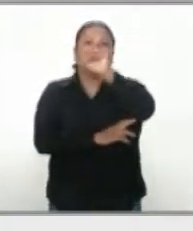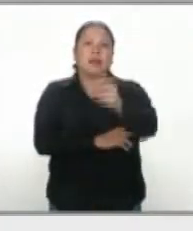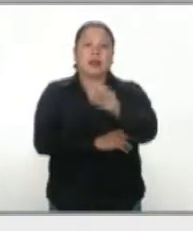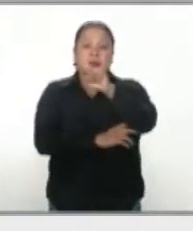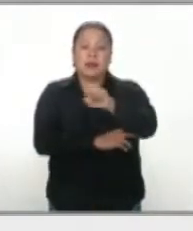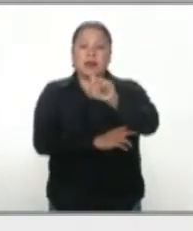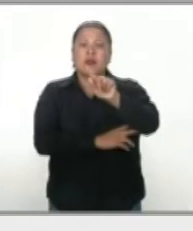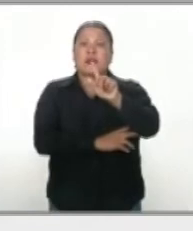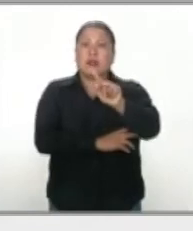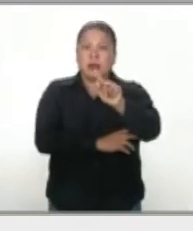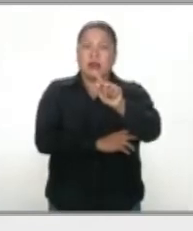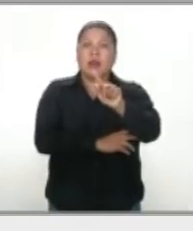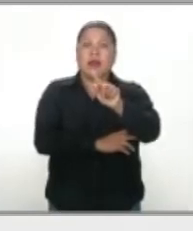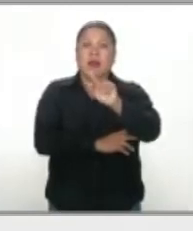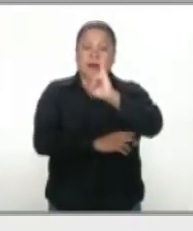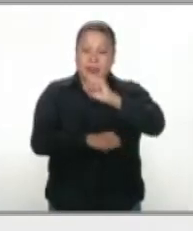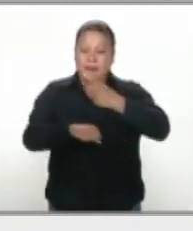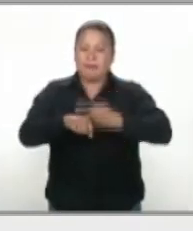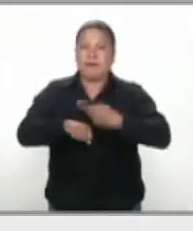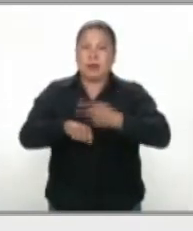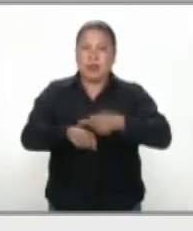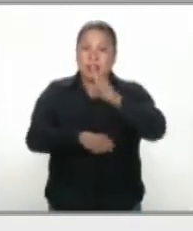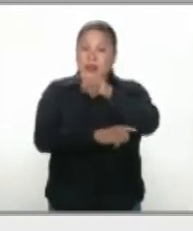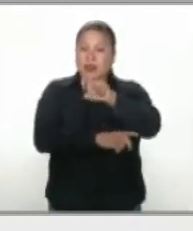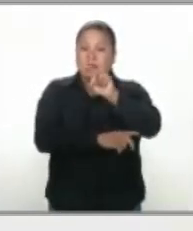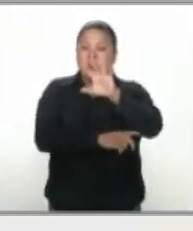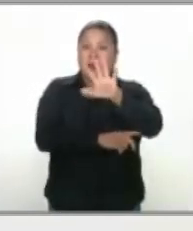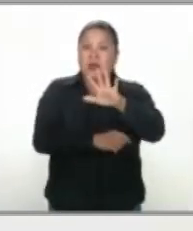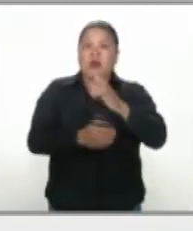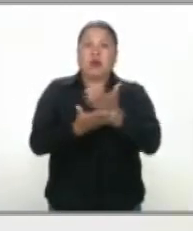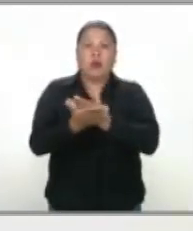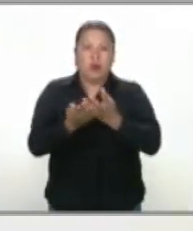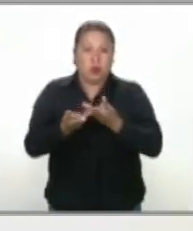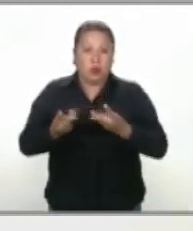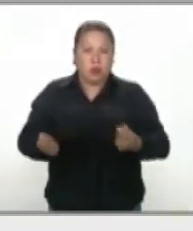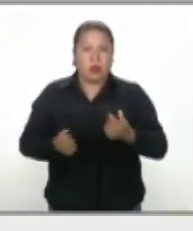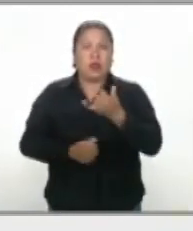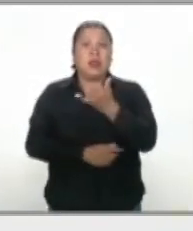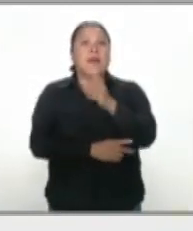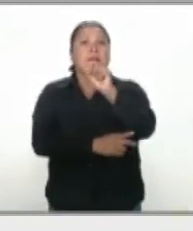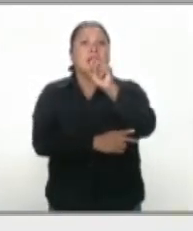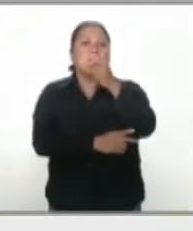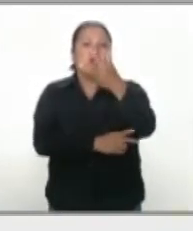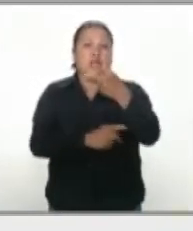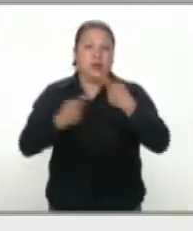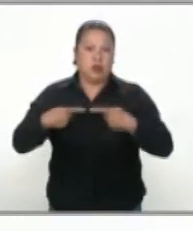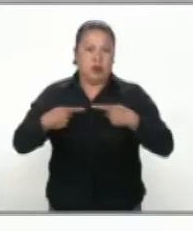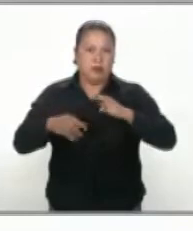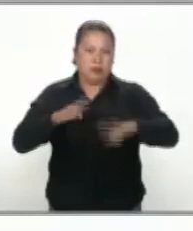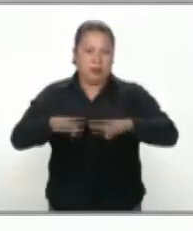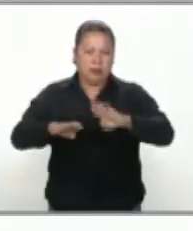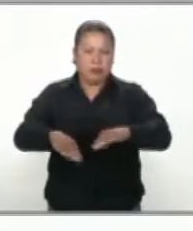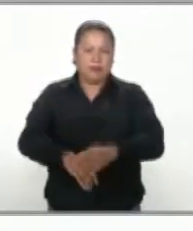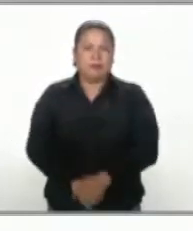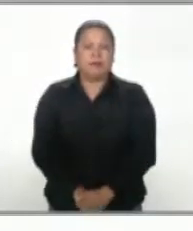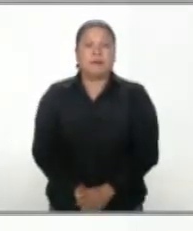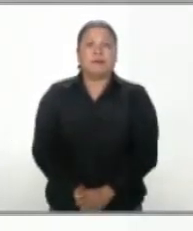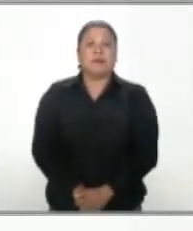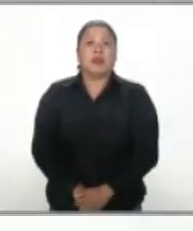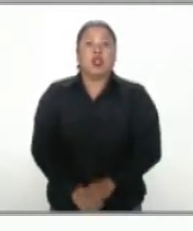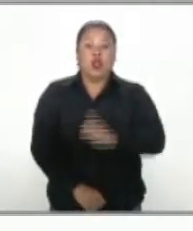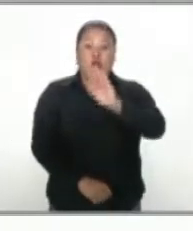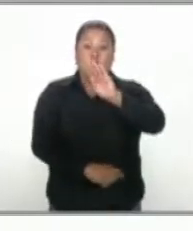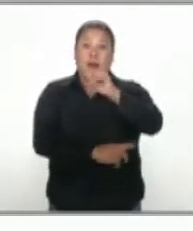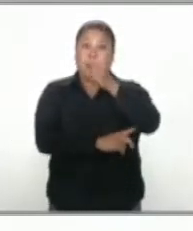170 casos confirmados, 135 recuperados y 28 defunciones. De los 97